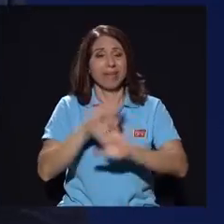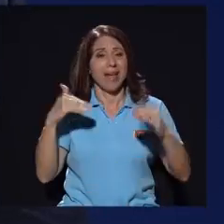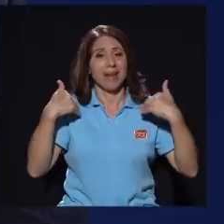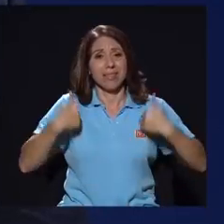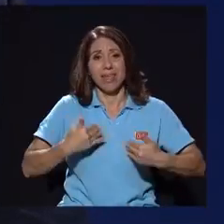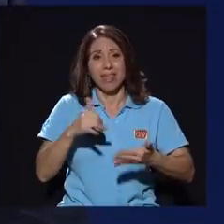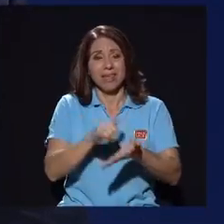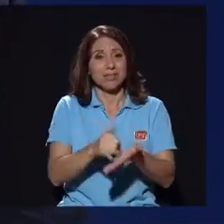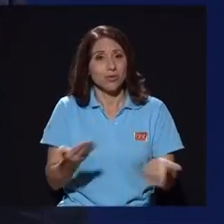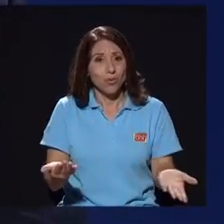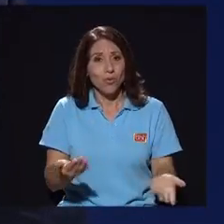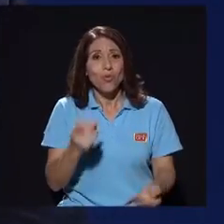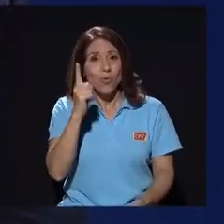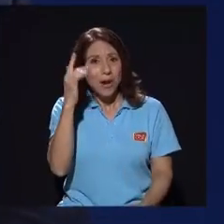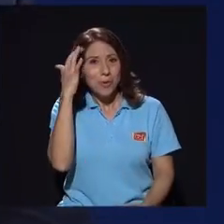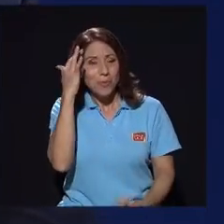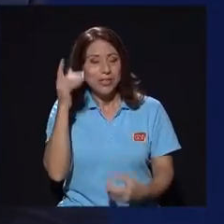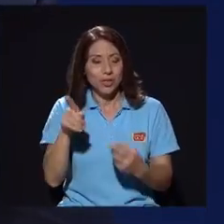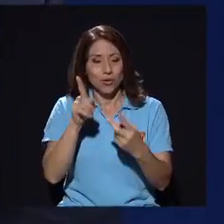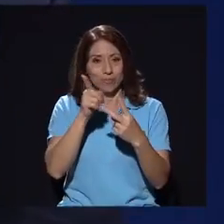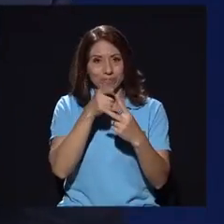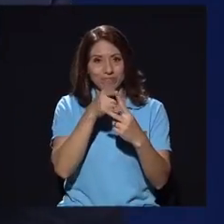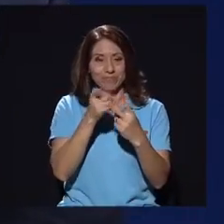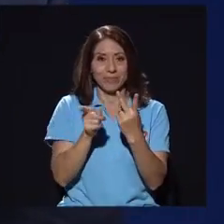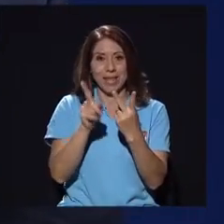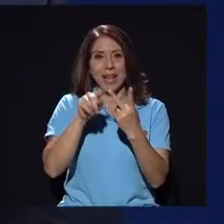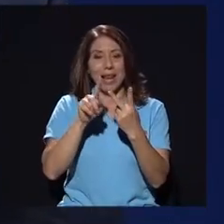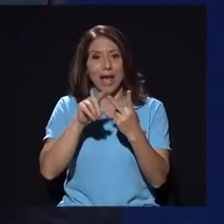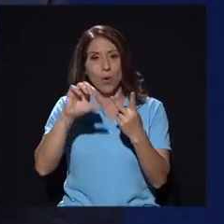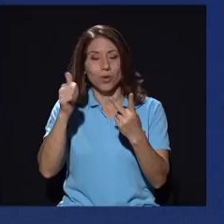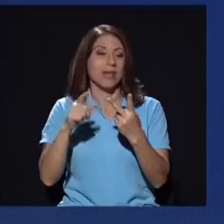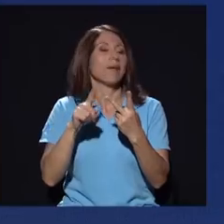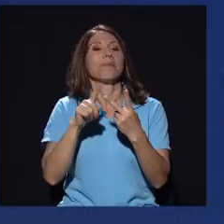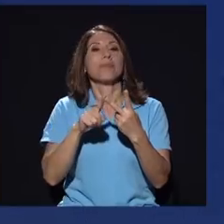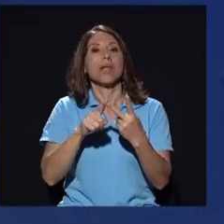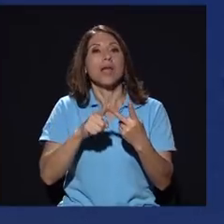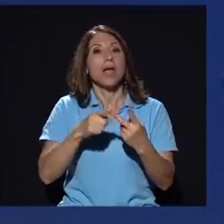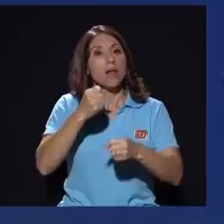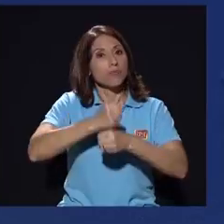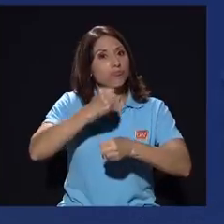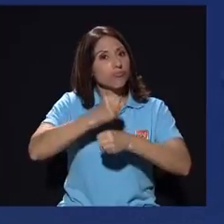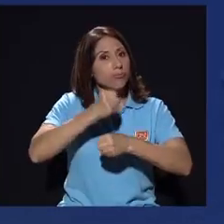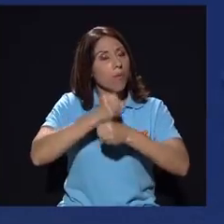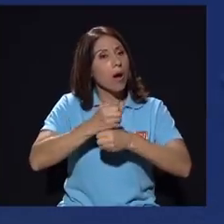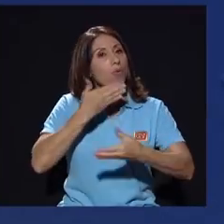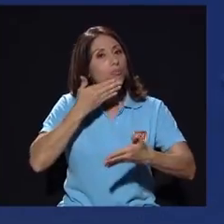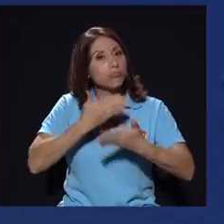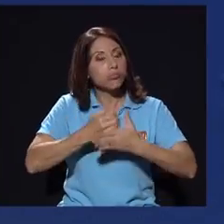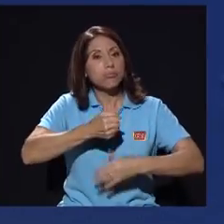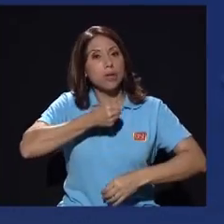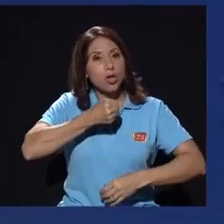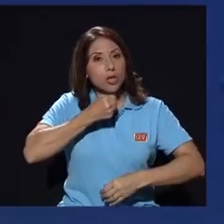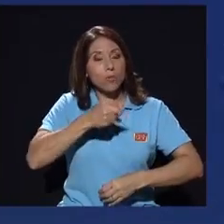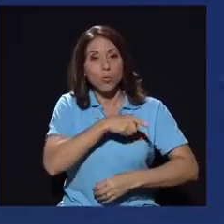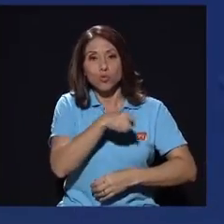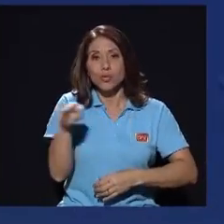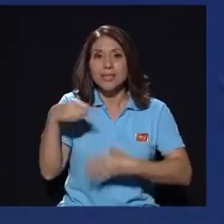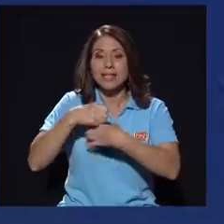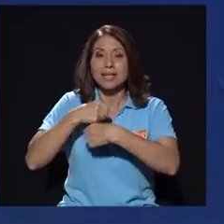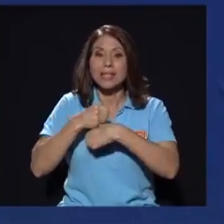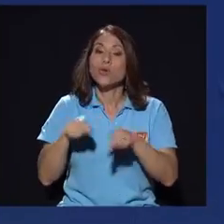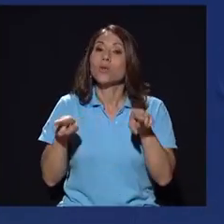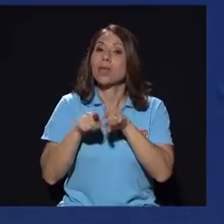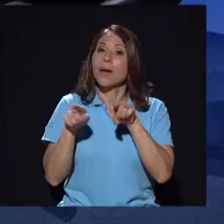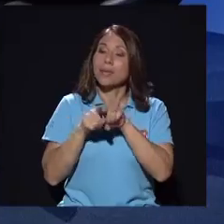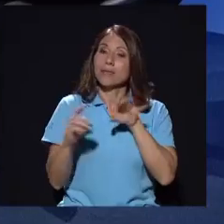esto una preocupación la otra es que el buen periodismo que ustedes pueden estar haciendo también tiene que ver